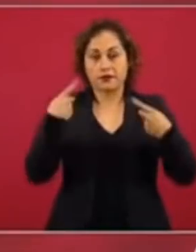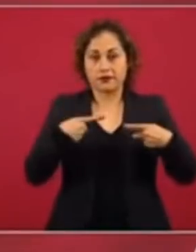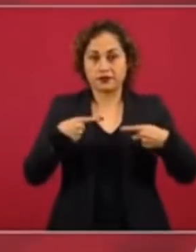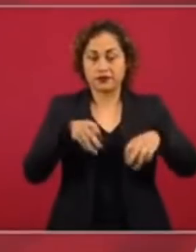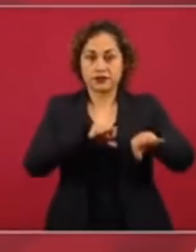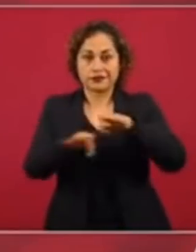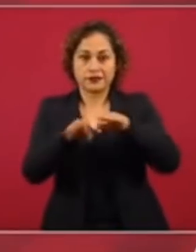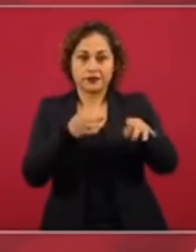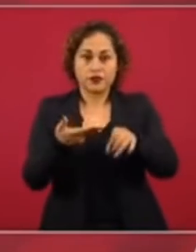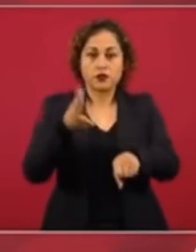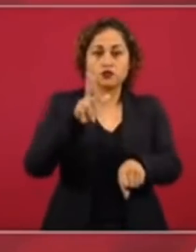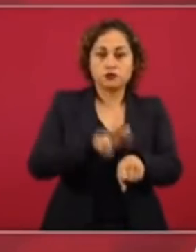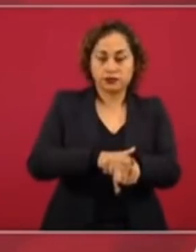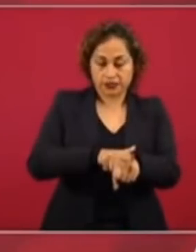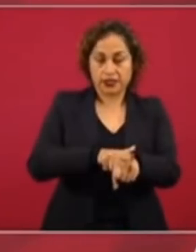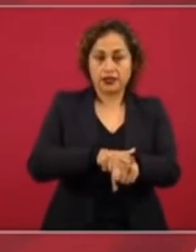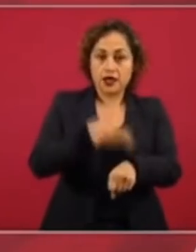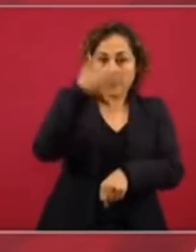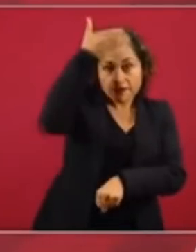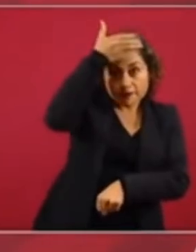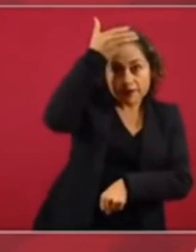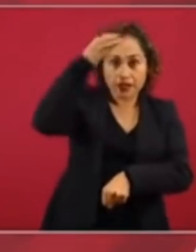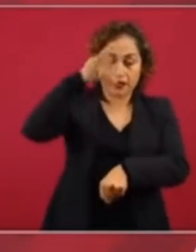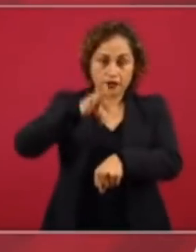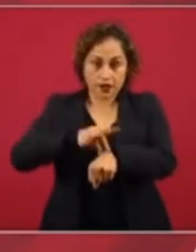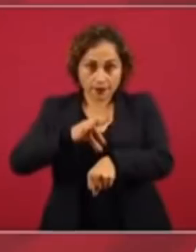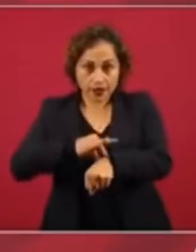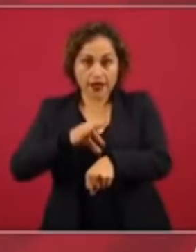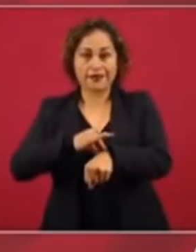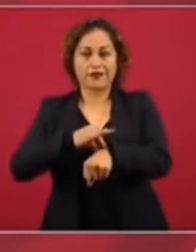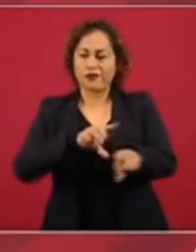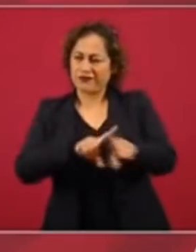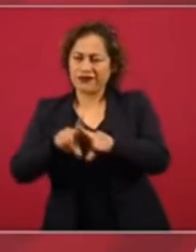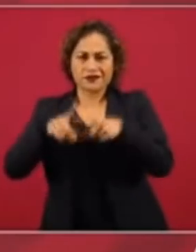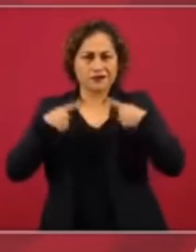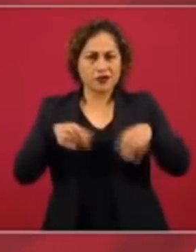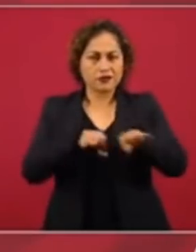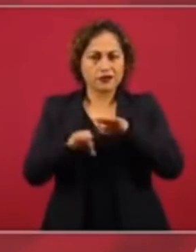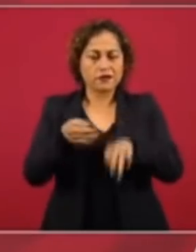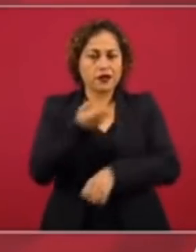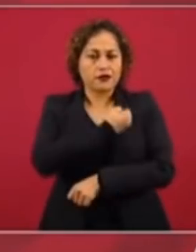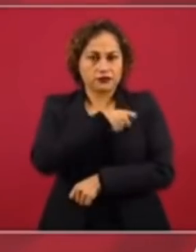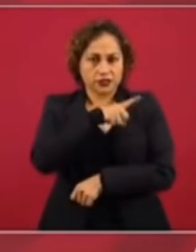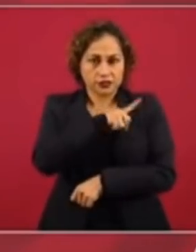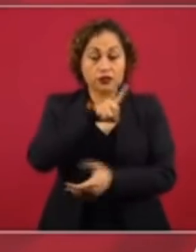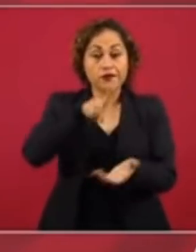trabajadores de la salud, del sector público y del sector privado que atienden COVID.